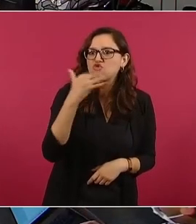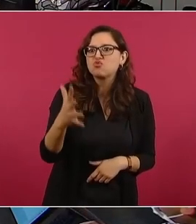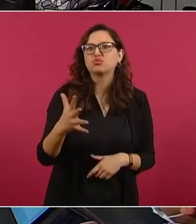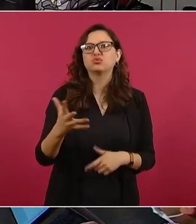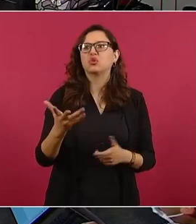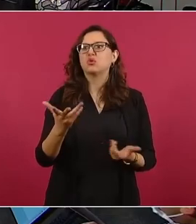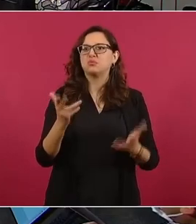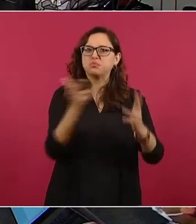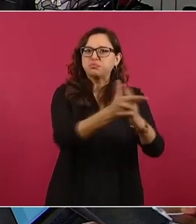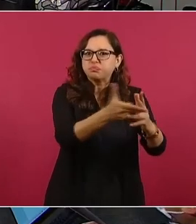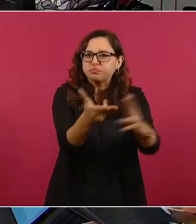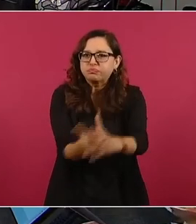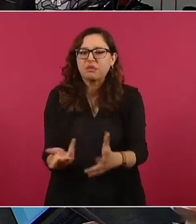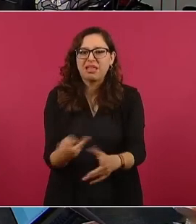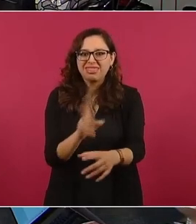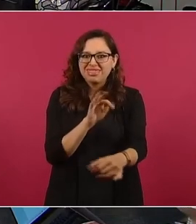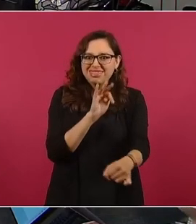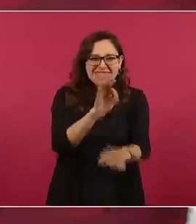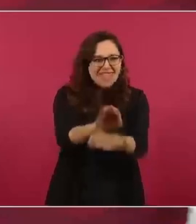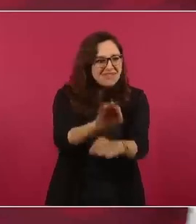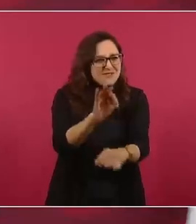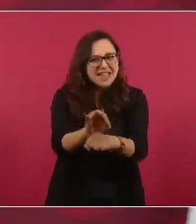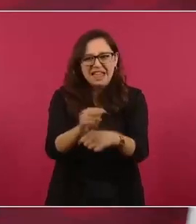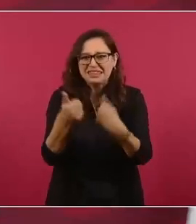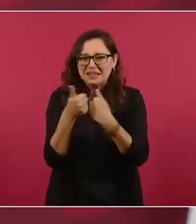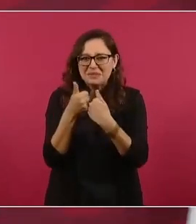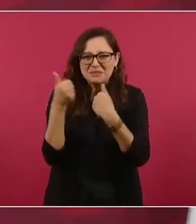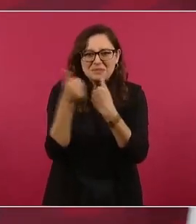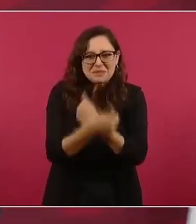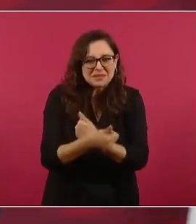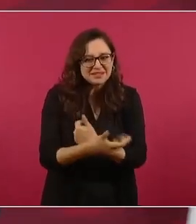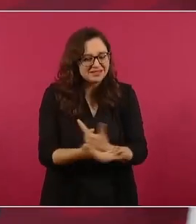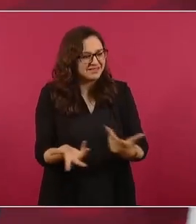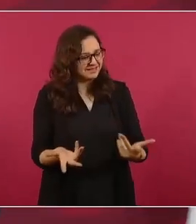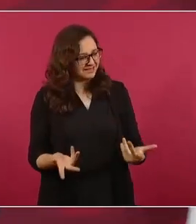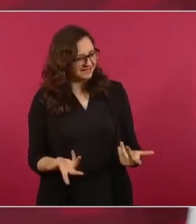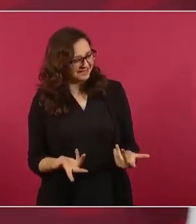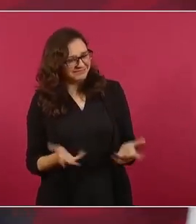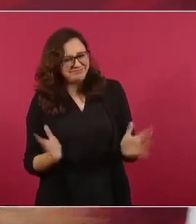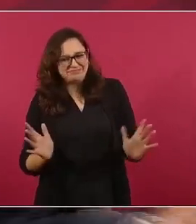señor Murillo.